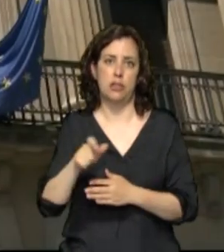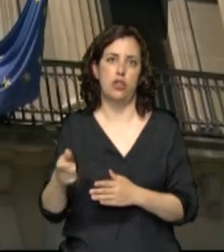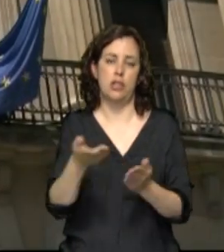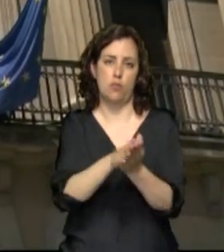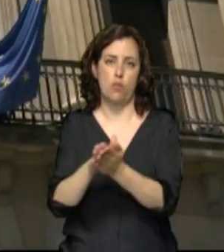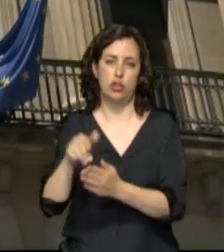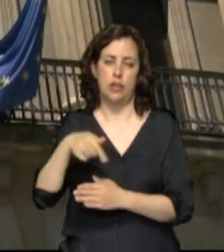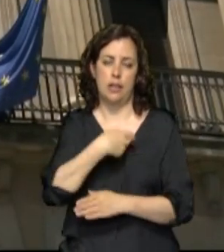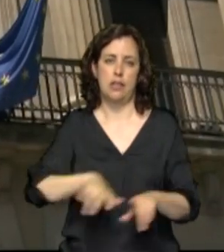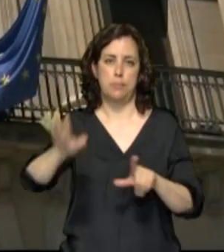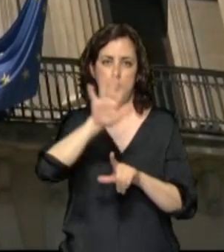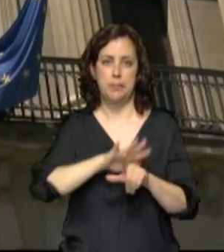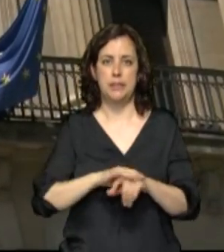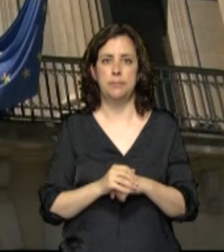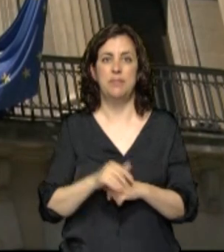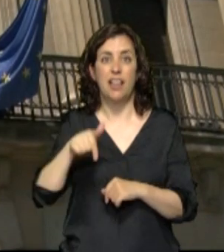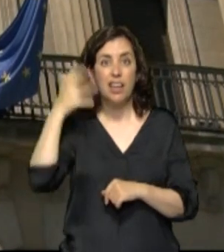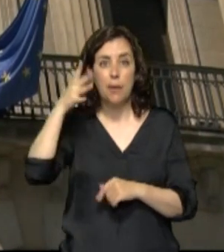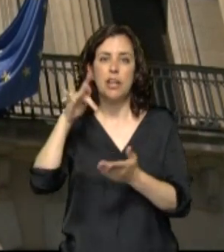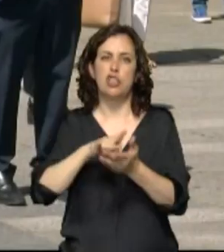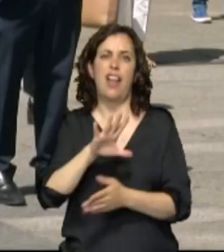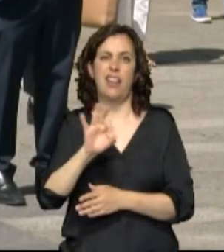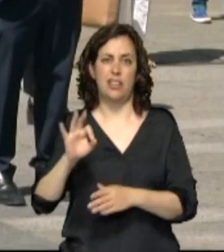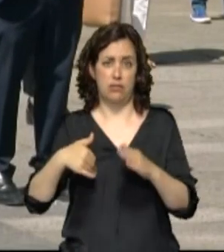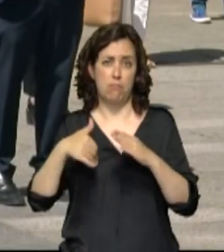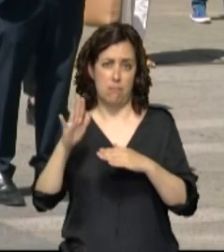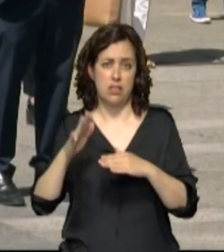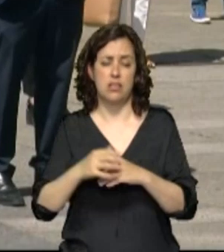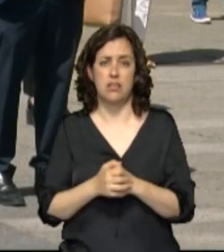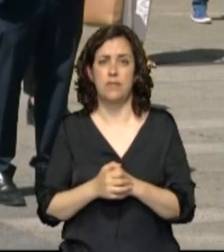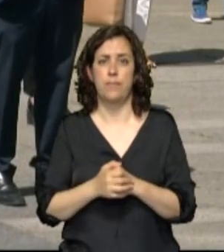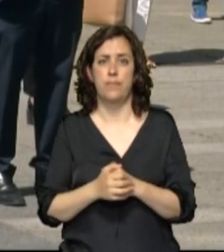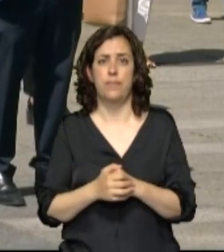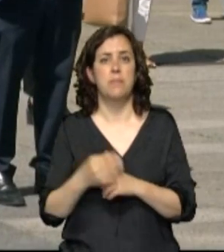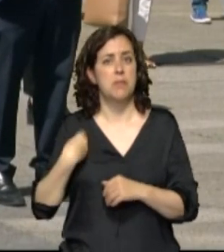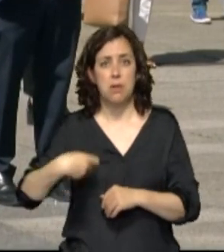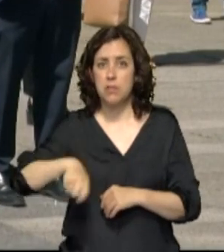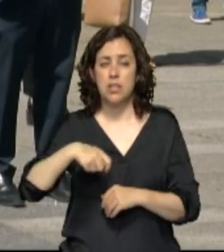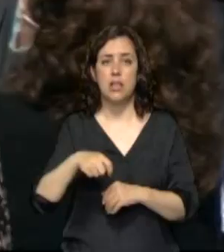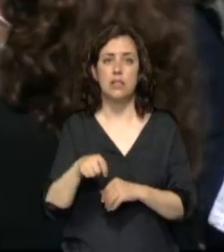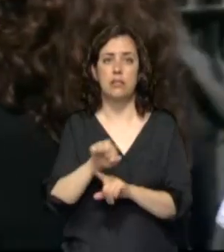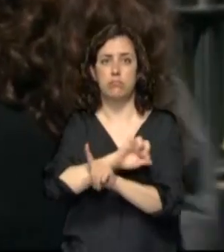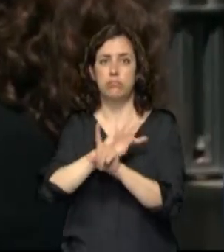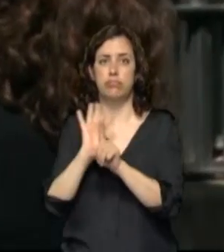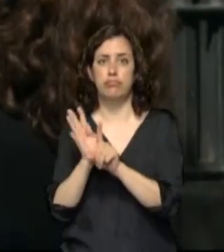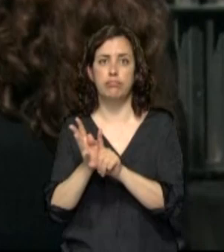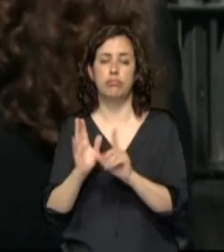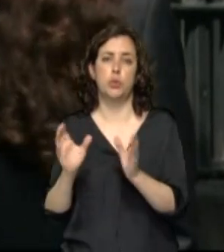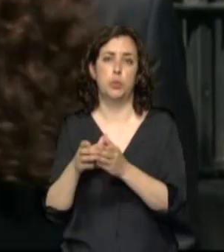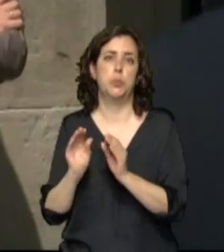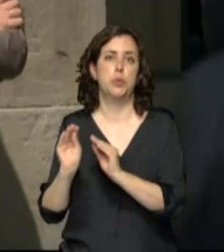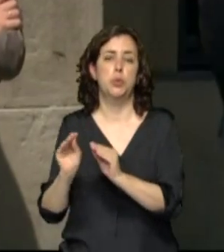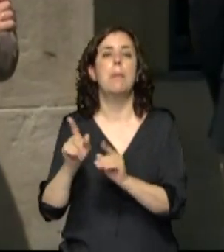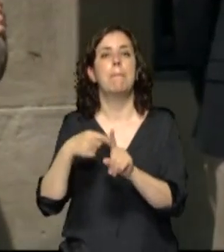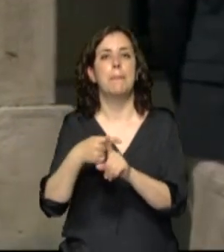el coronavirus, más de 500 en Navarra. Imagen de una presidenta arropada por su Ejecutivo y por los representantes de los diferentes